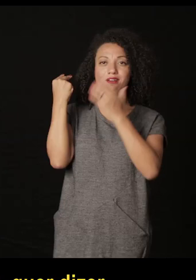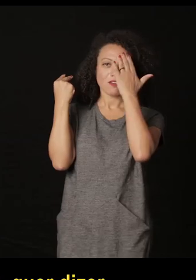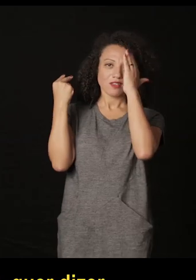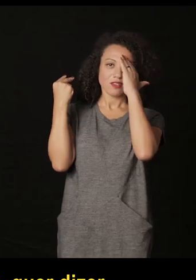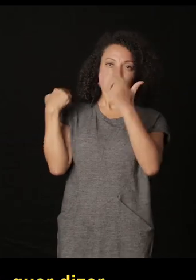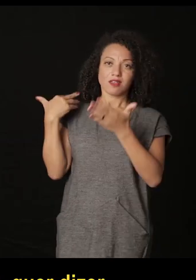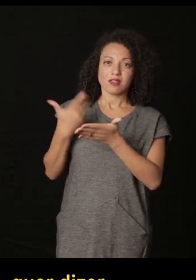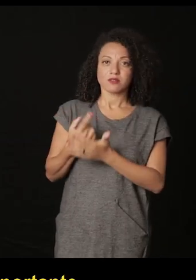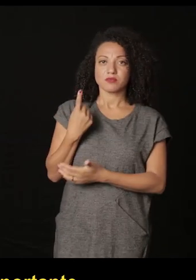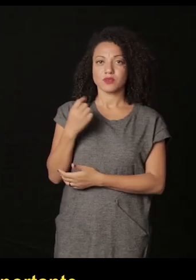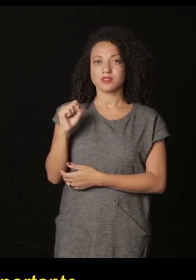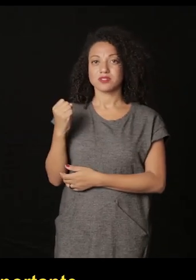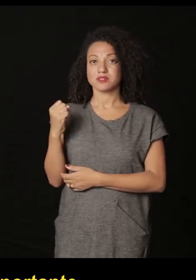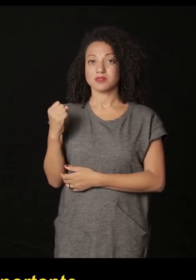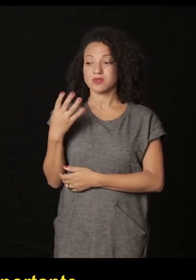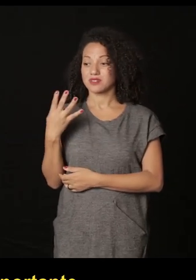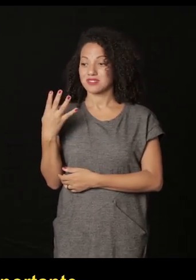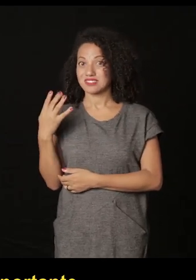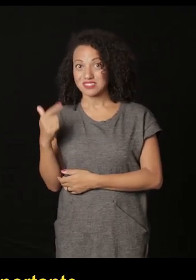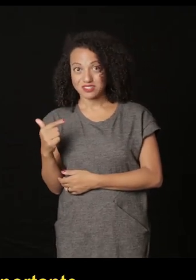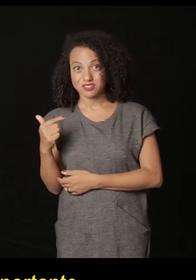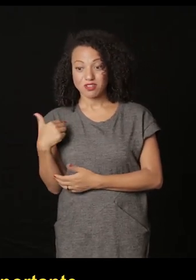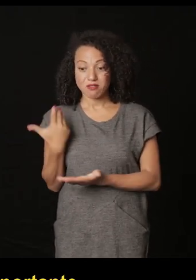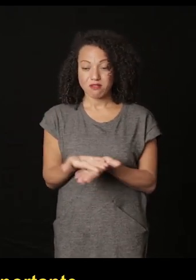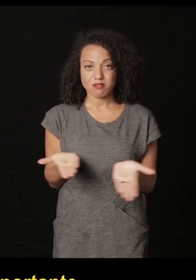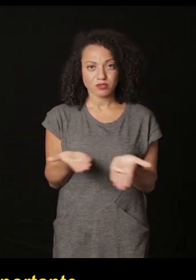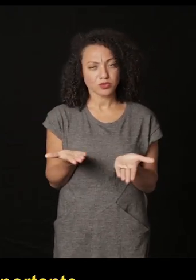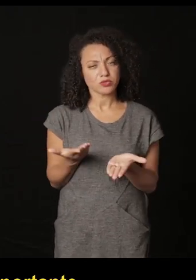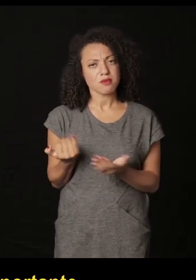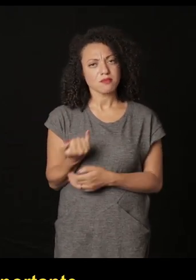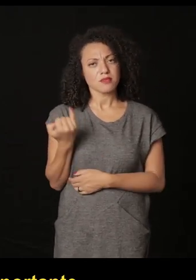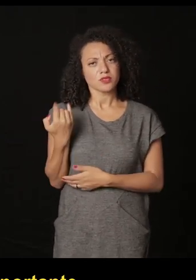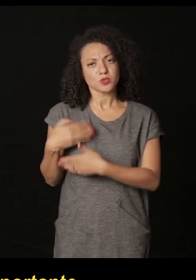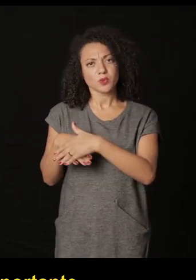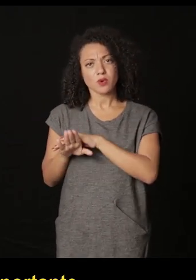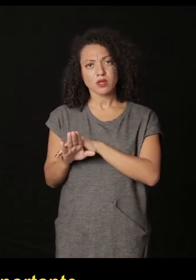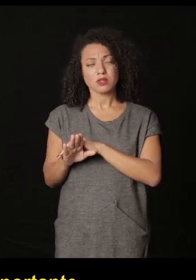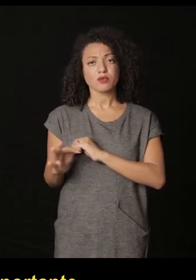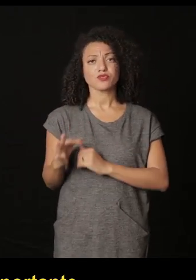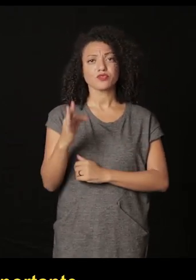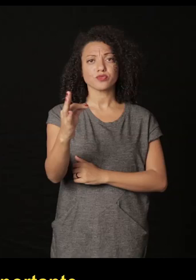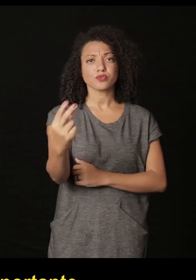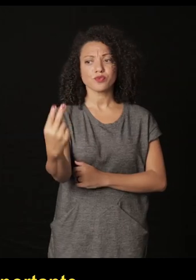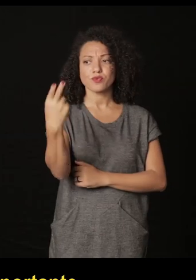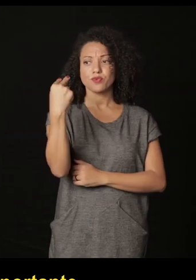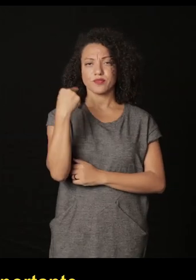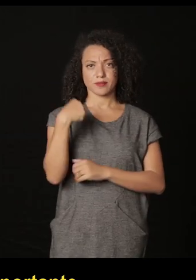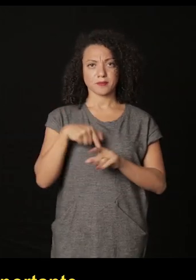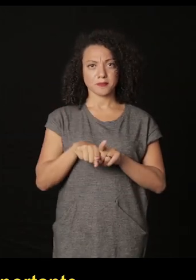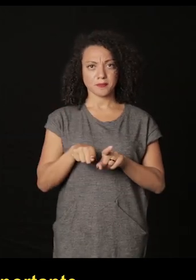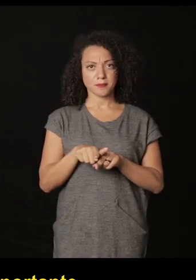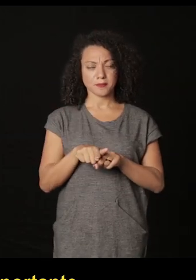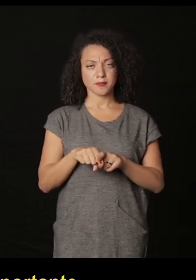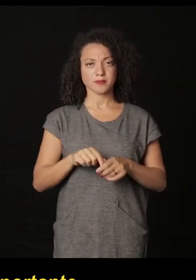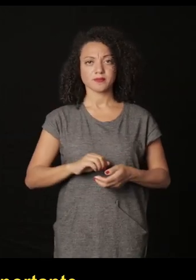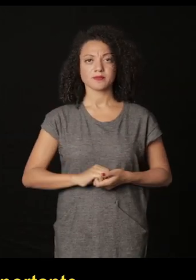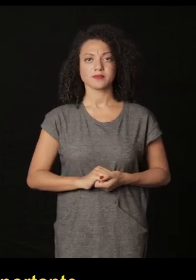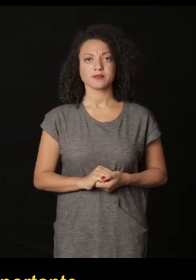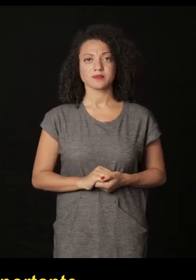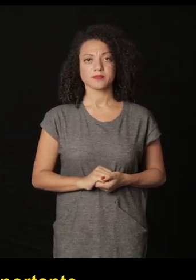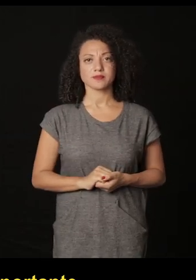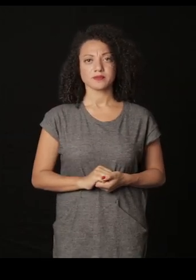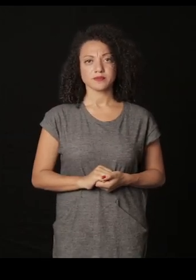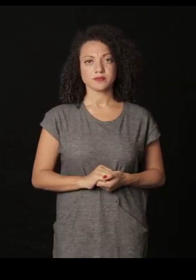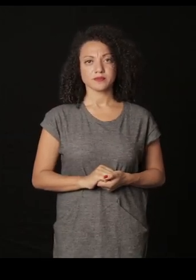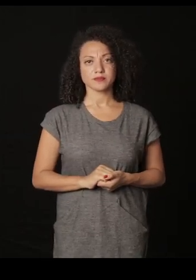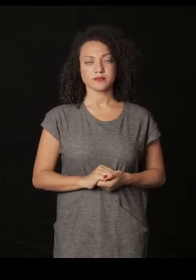cubrir el arco temporal de 1847 hasta nuestros días y es importante guardar esto para futuras generaciones